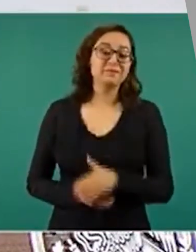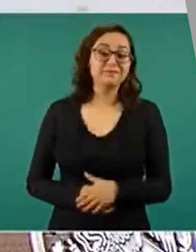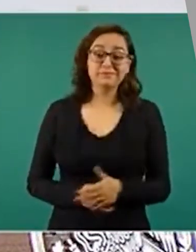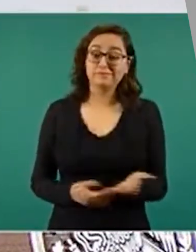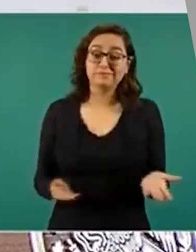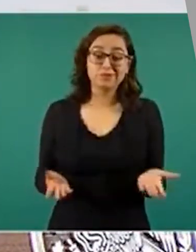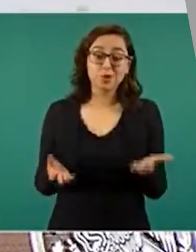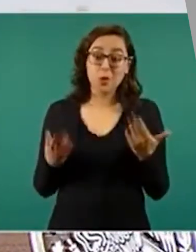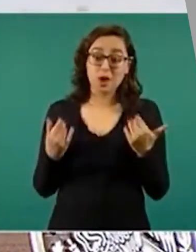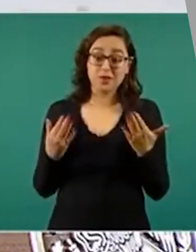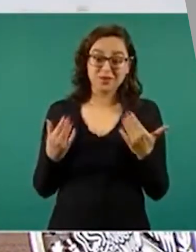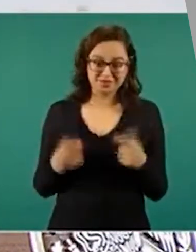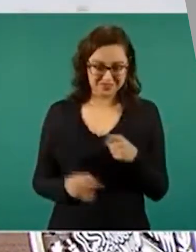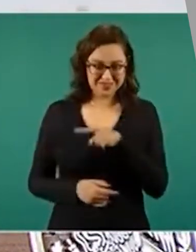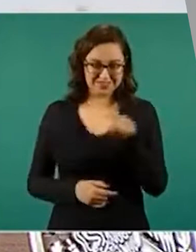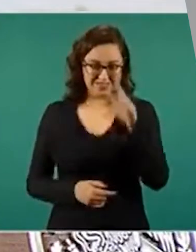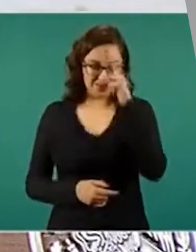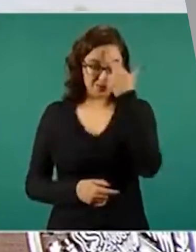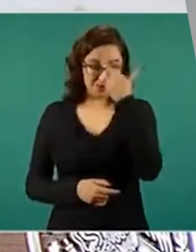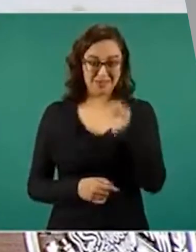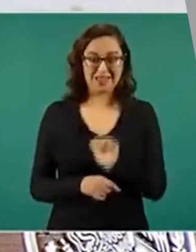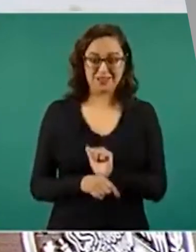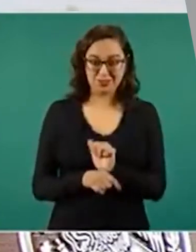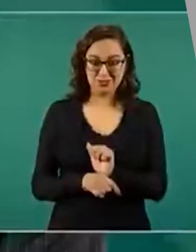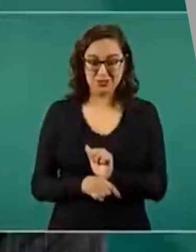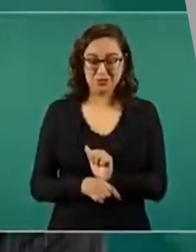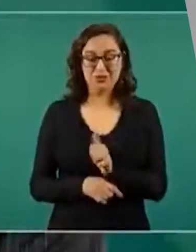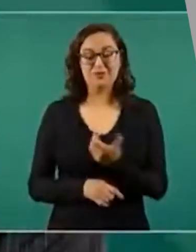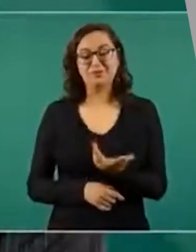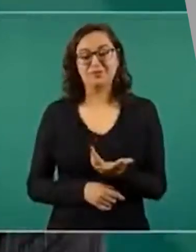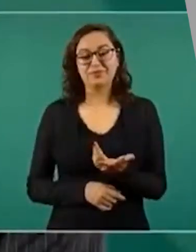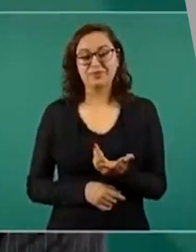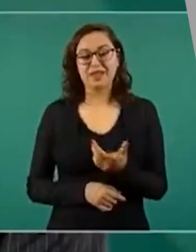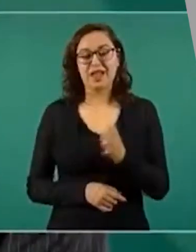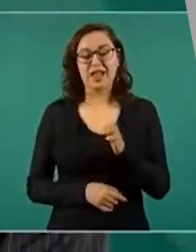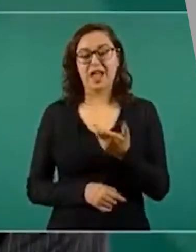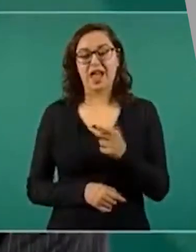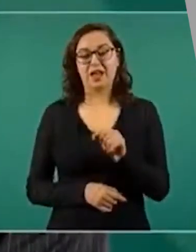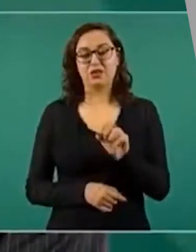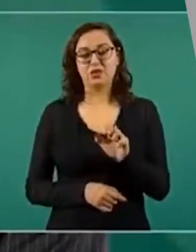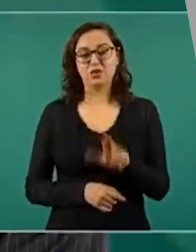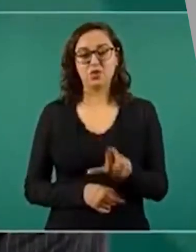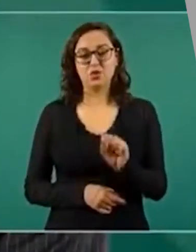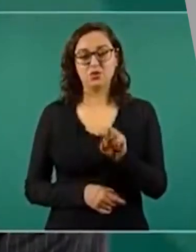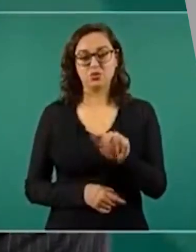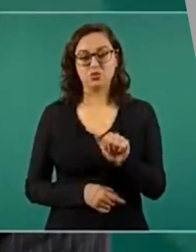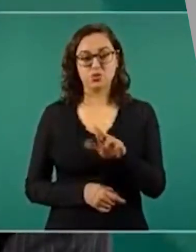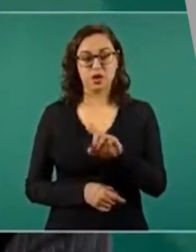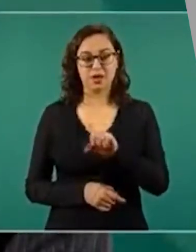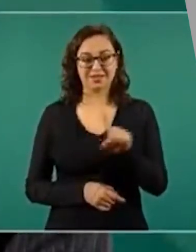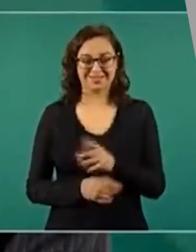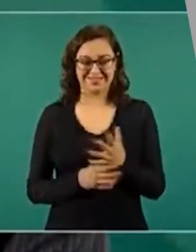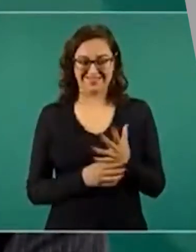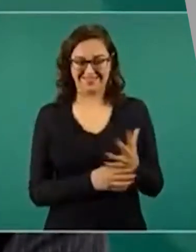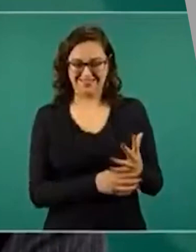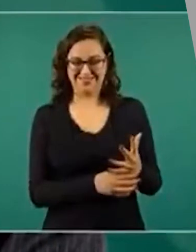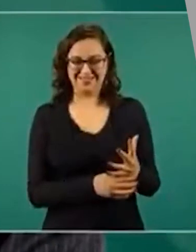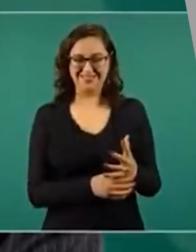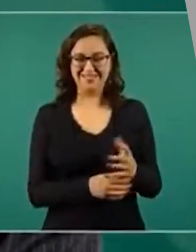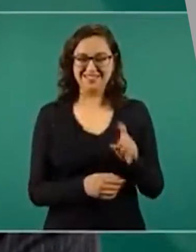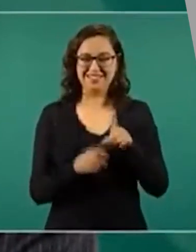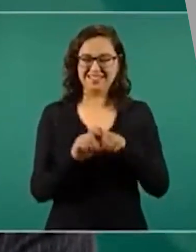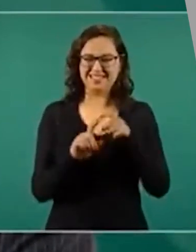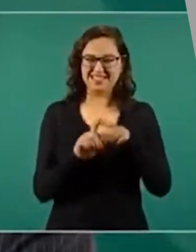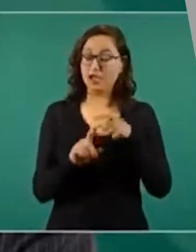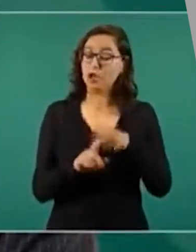¿Te acuerdan, no? Qué gran actor. No hay, no hay, no